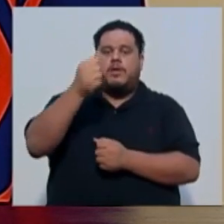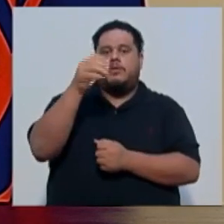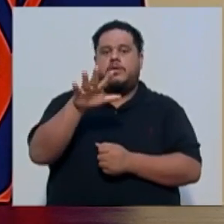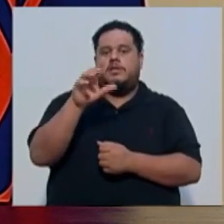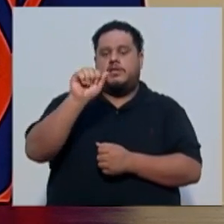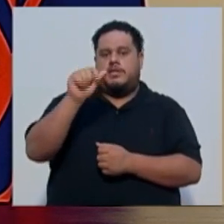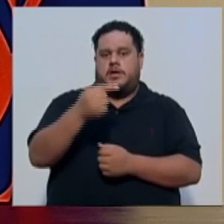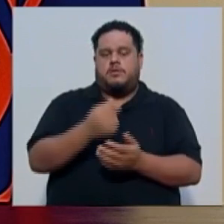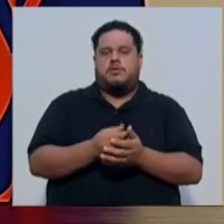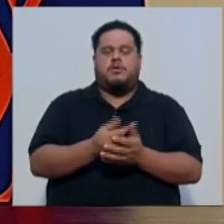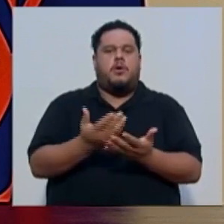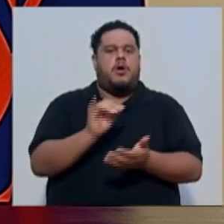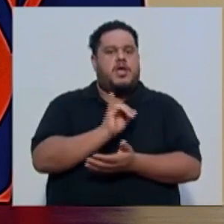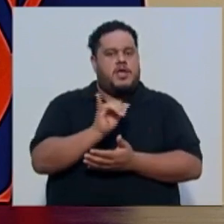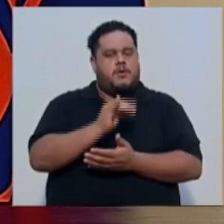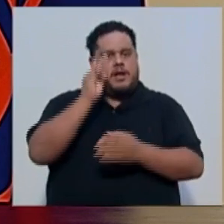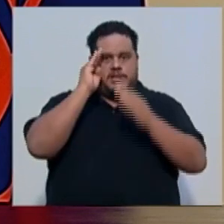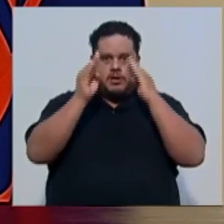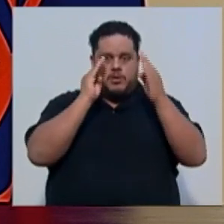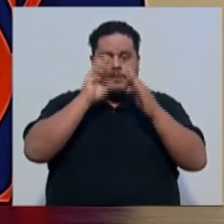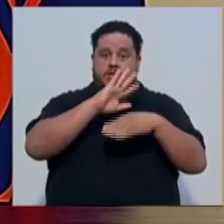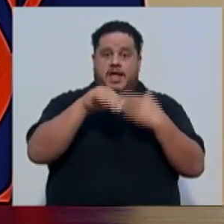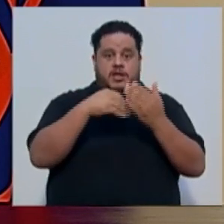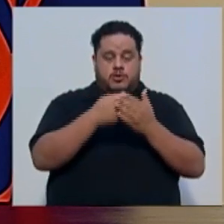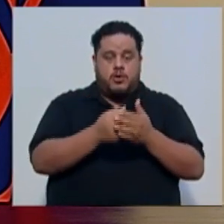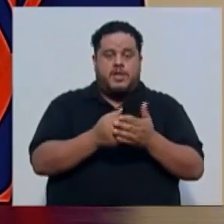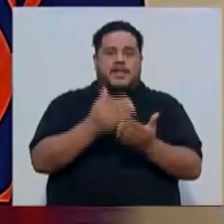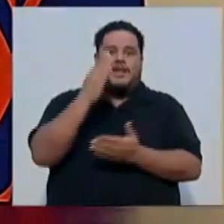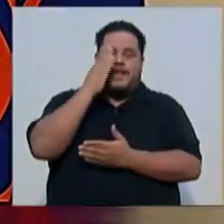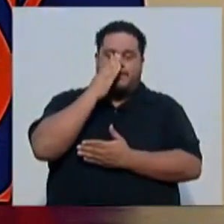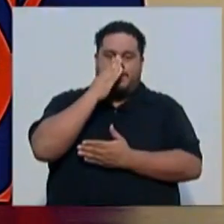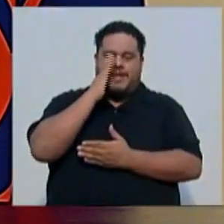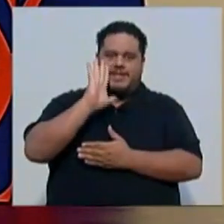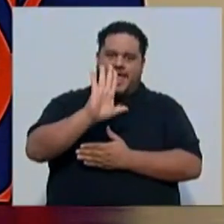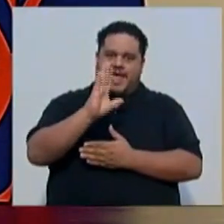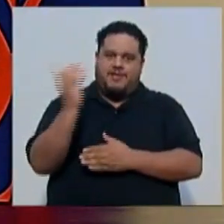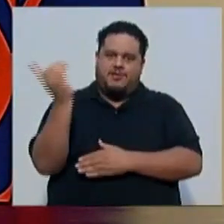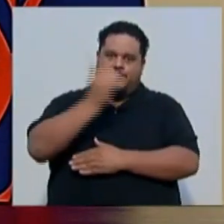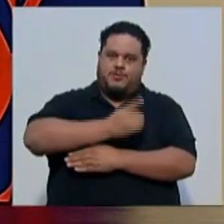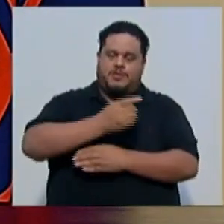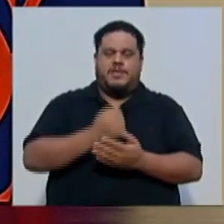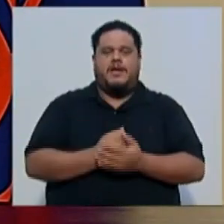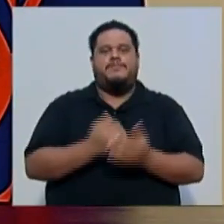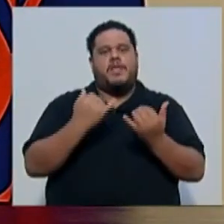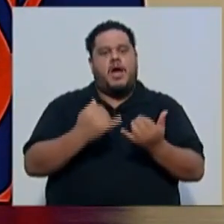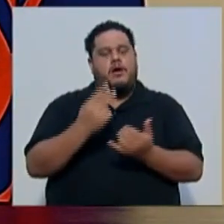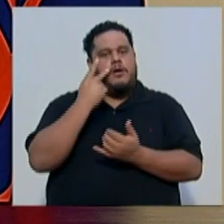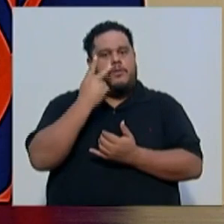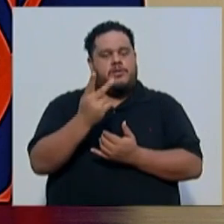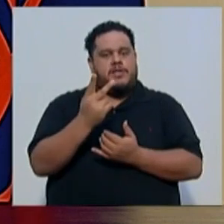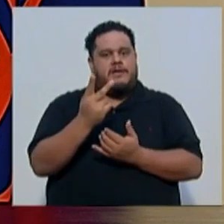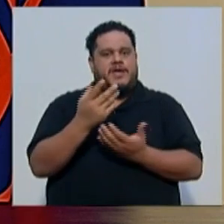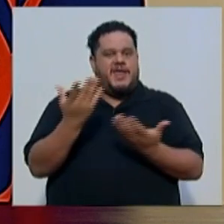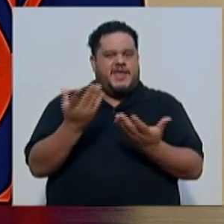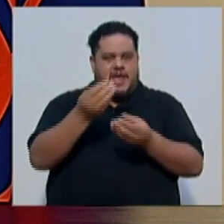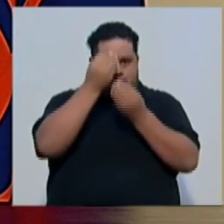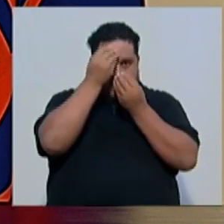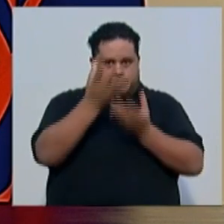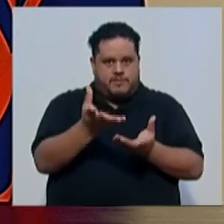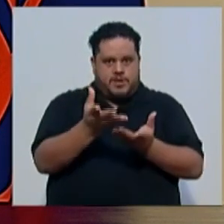agosto. Aprovechamos también para saludar a todas las madres en su día. A continuación observaremos el reporte